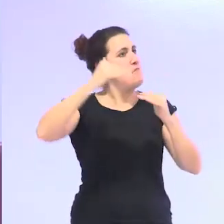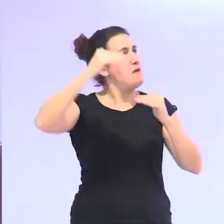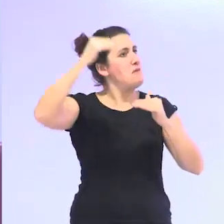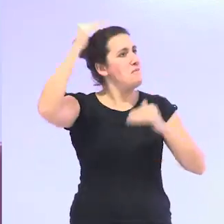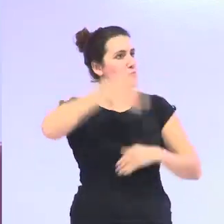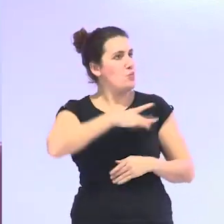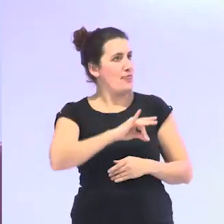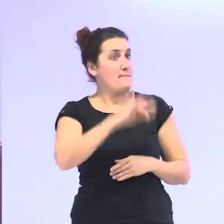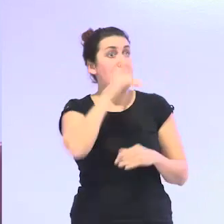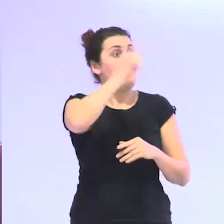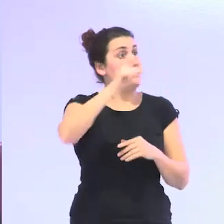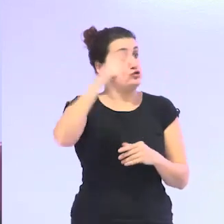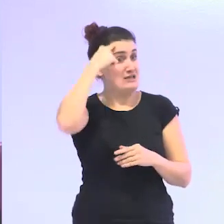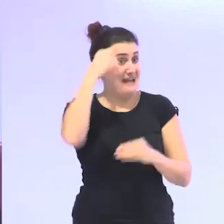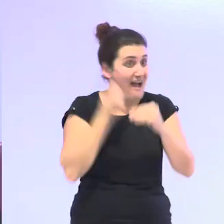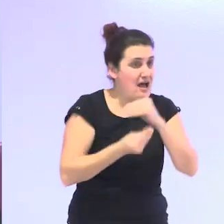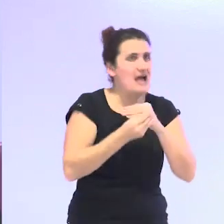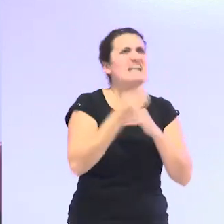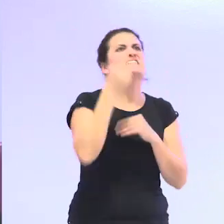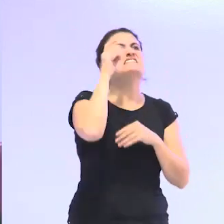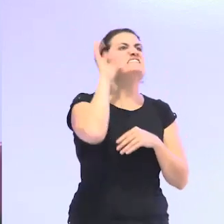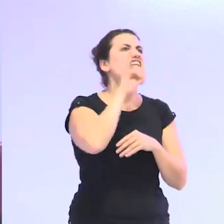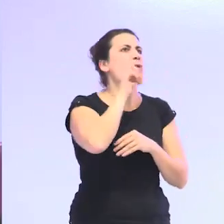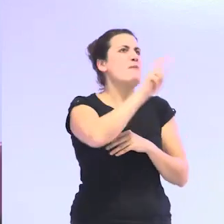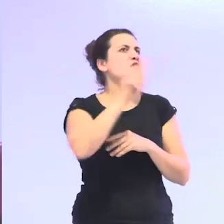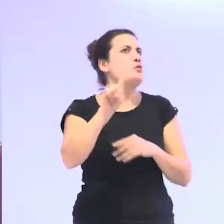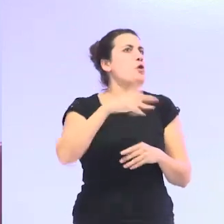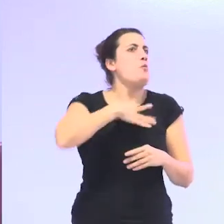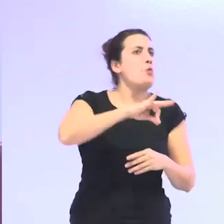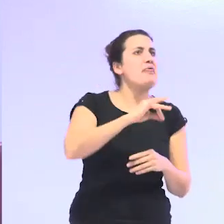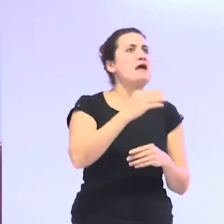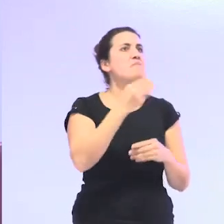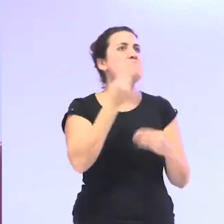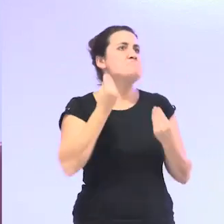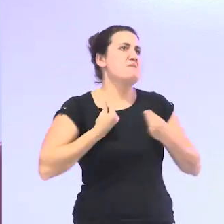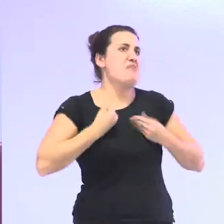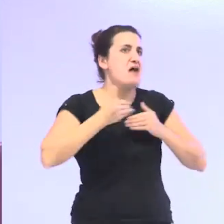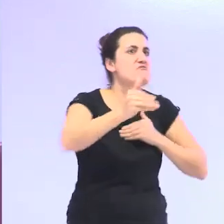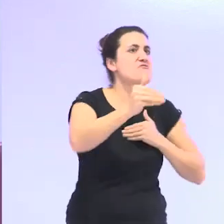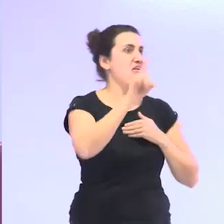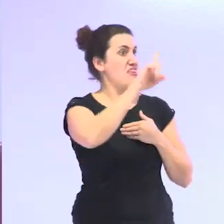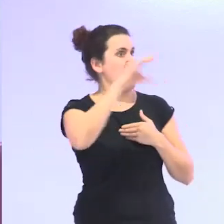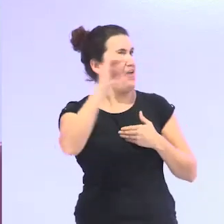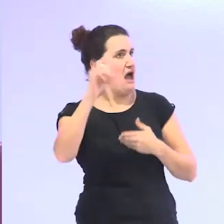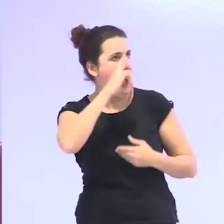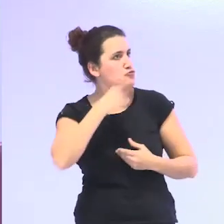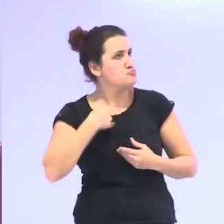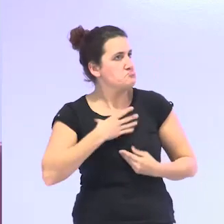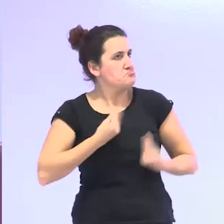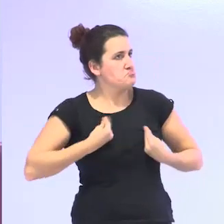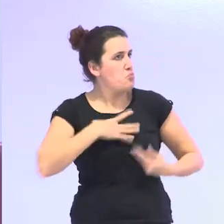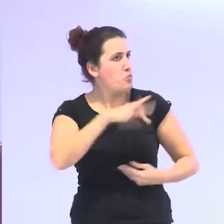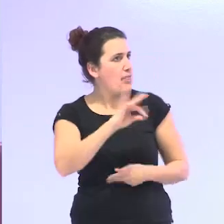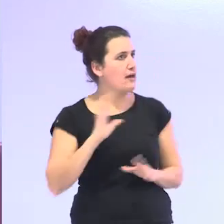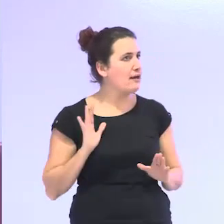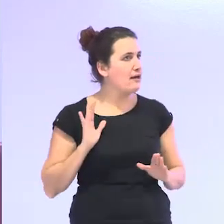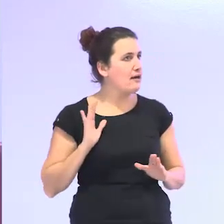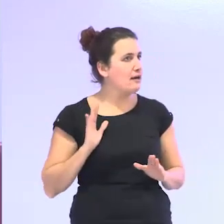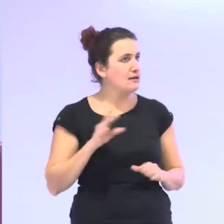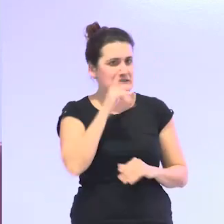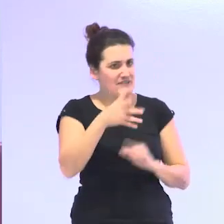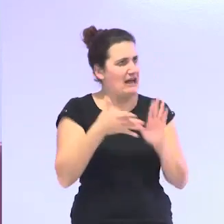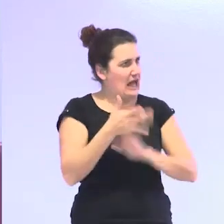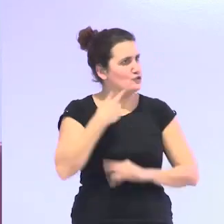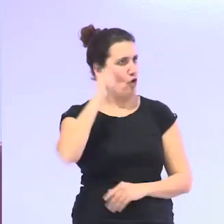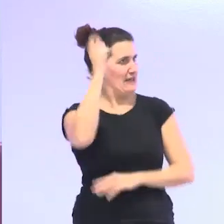personas que han nacido ya en el siglo XXI tendrán posiblemente una esperanza de vida que llegue a los 100 años por lo tanto eso es un